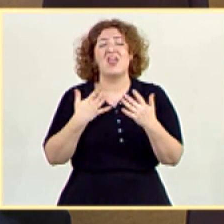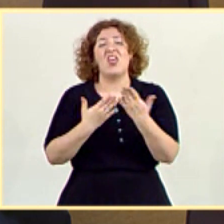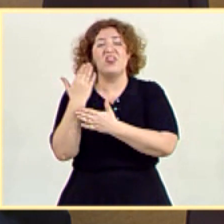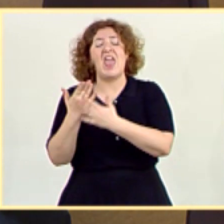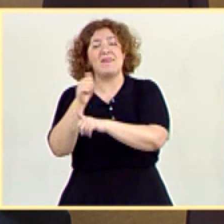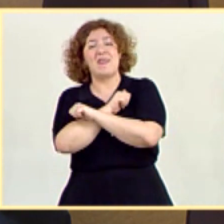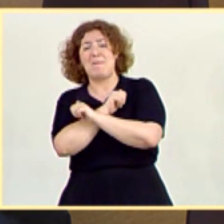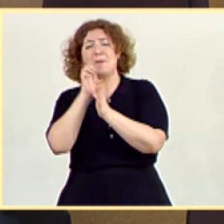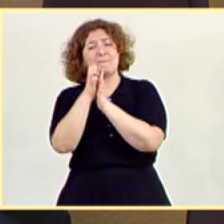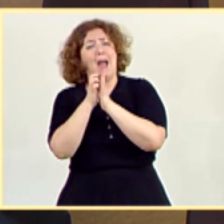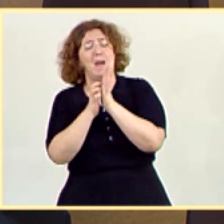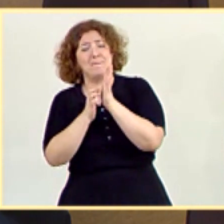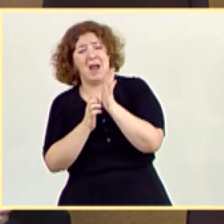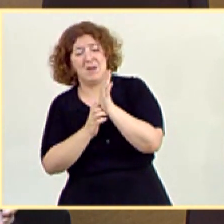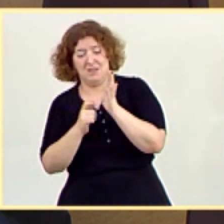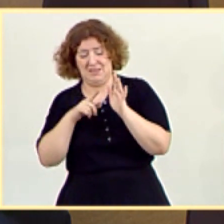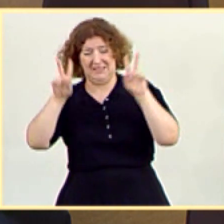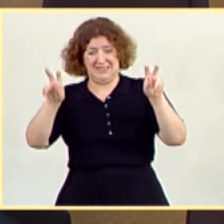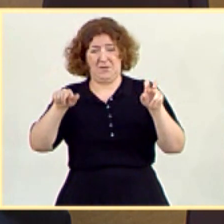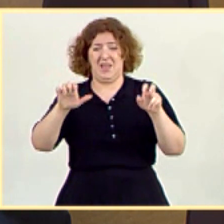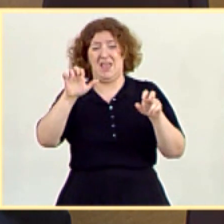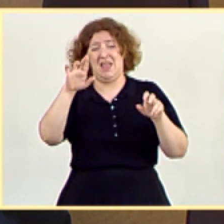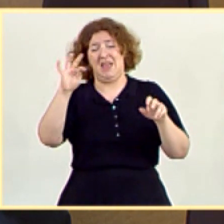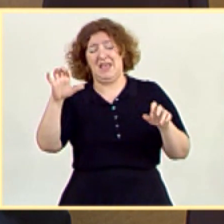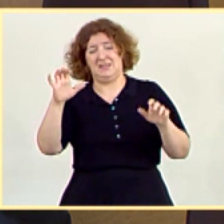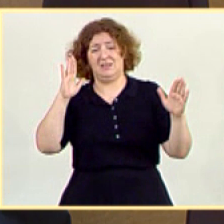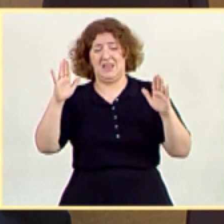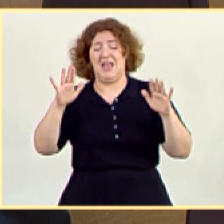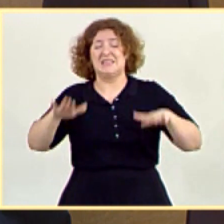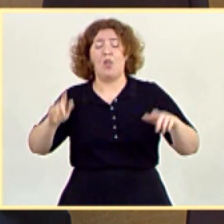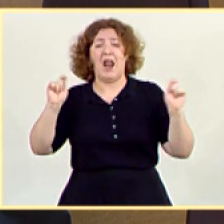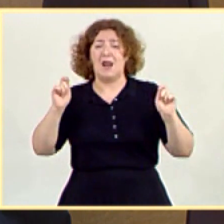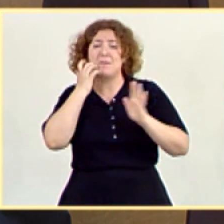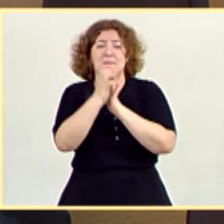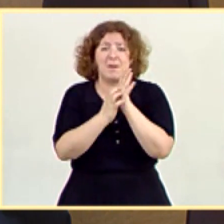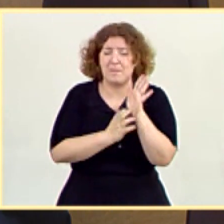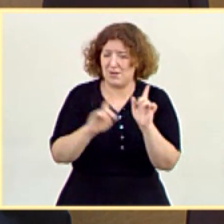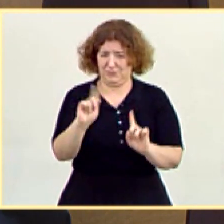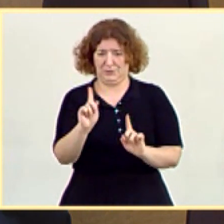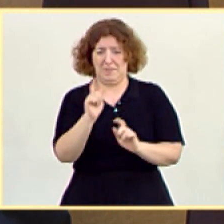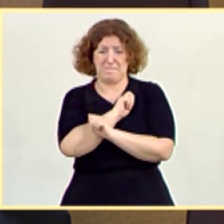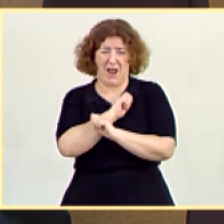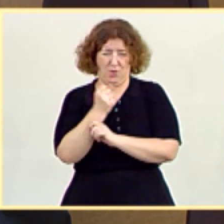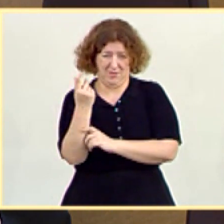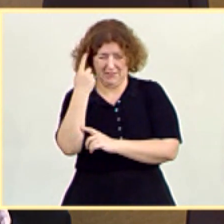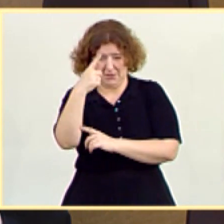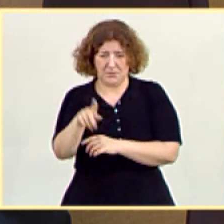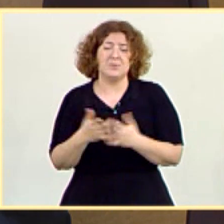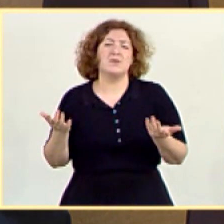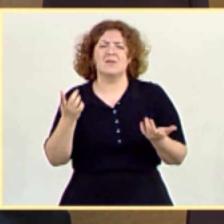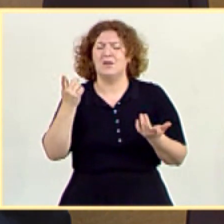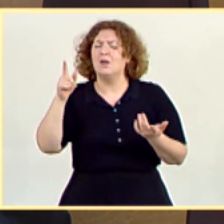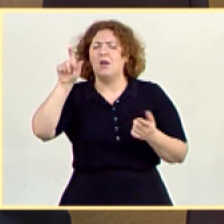paro durante el tiempo que acabe durando el estado de alarma. Usted sabe que es una preocupación de muchísimos